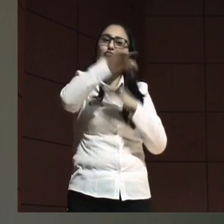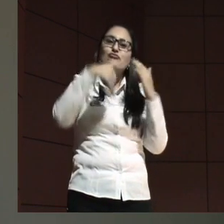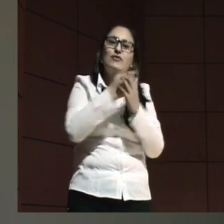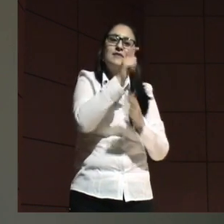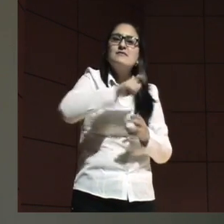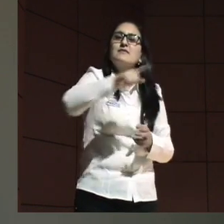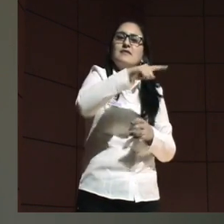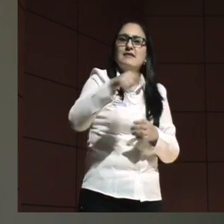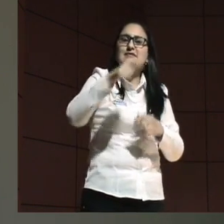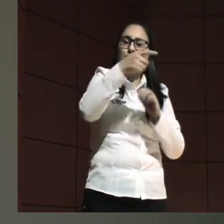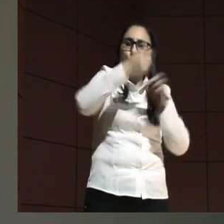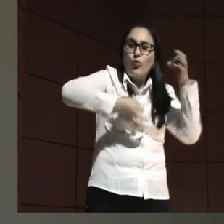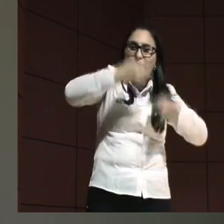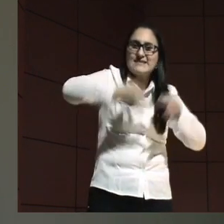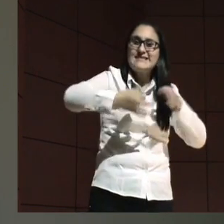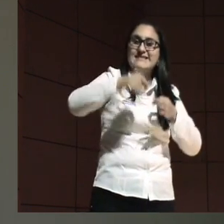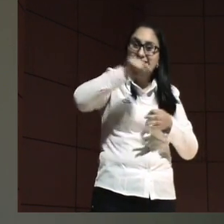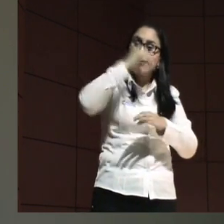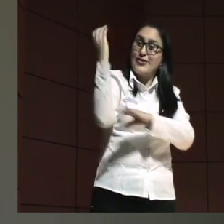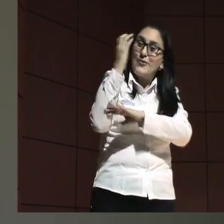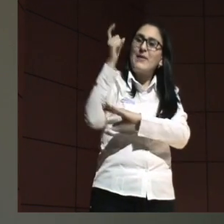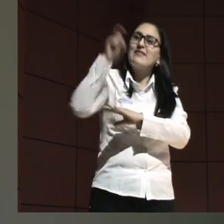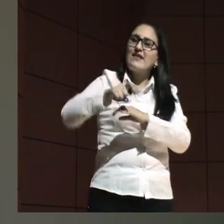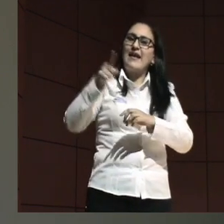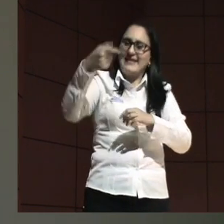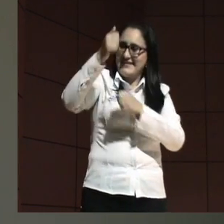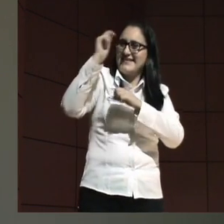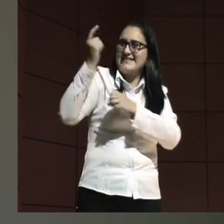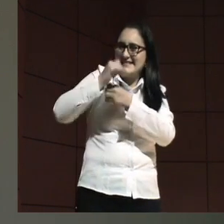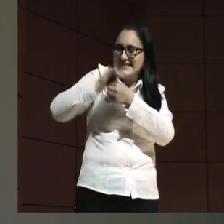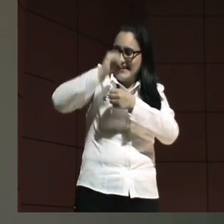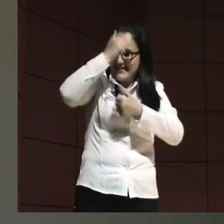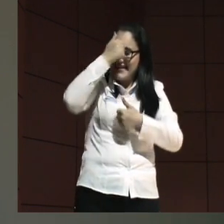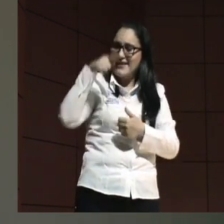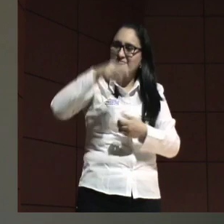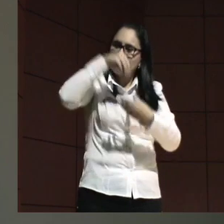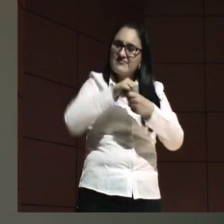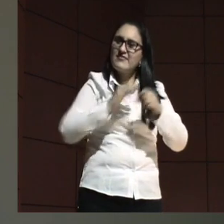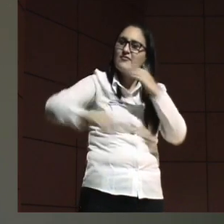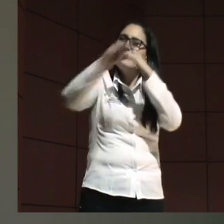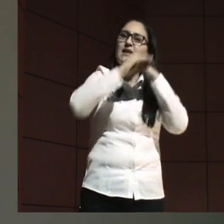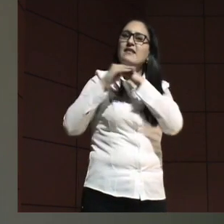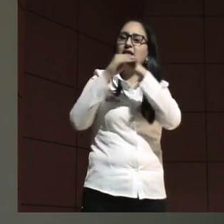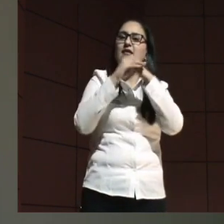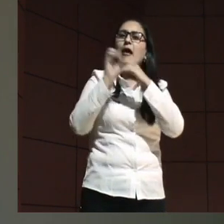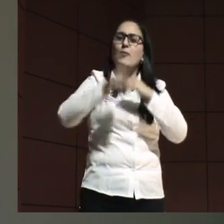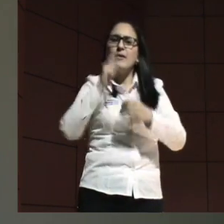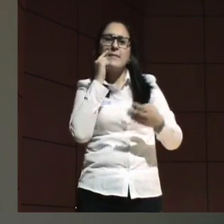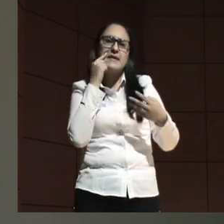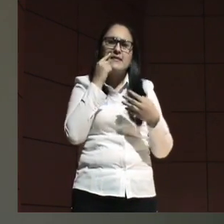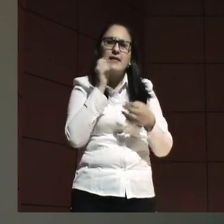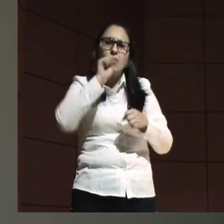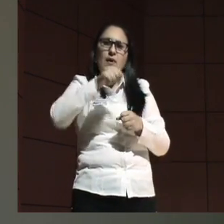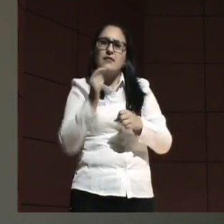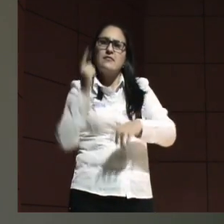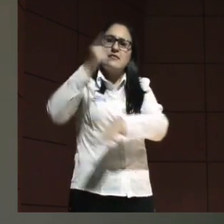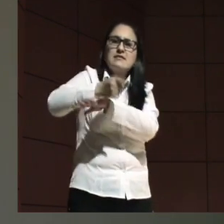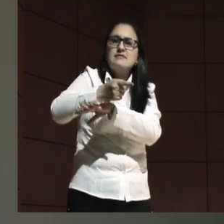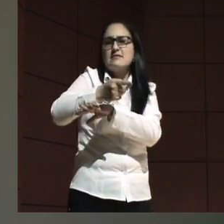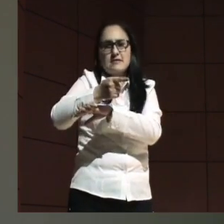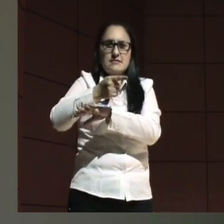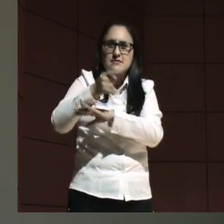los jueces de la República deberían aplicar ese criterio de otra edad, de igualdad, de equivalencia y poder mirarse en el otro en la sentencia.